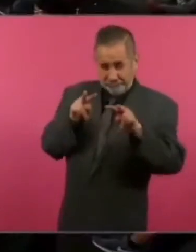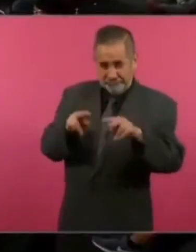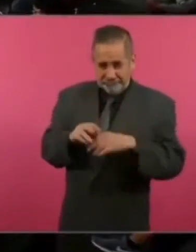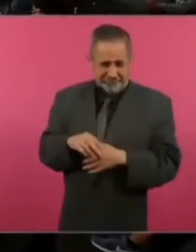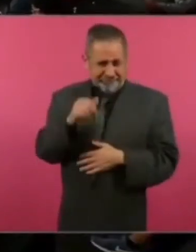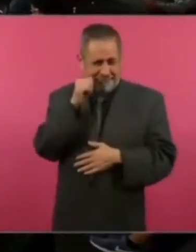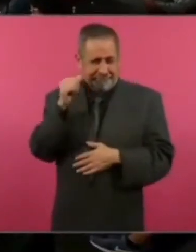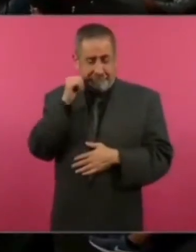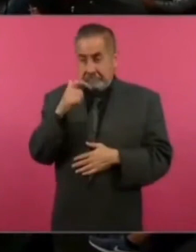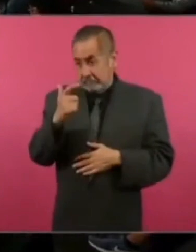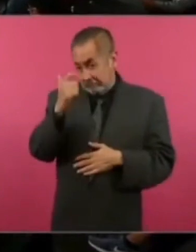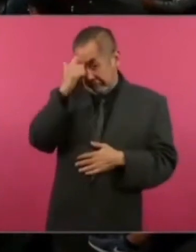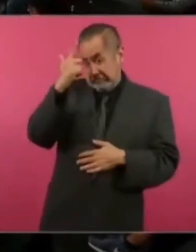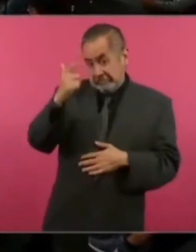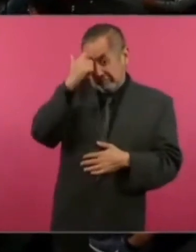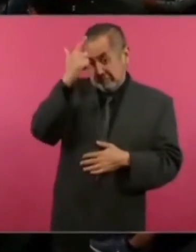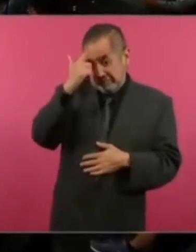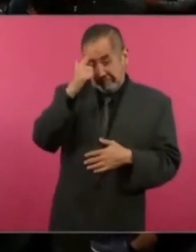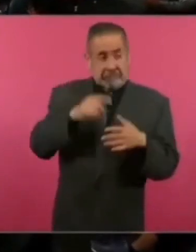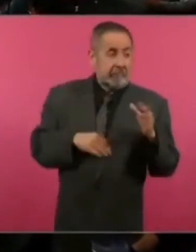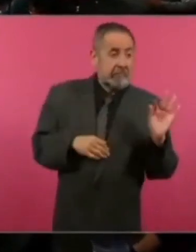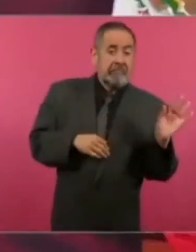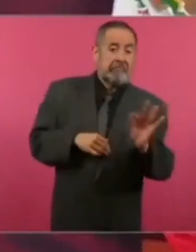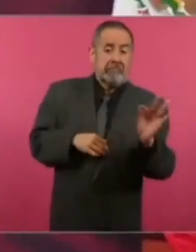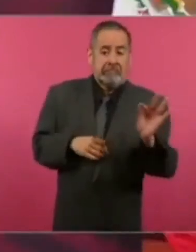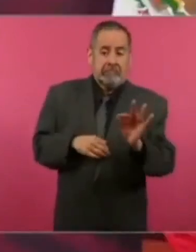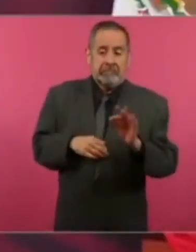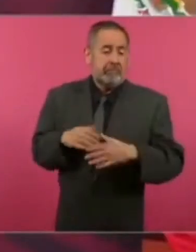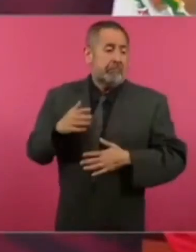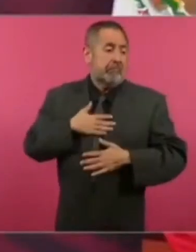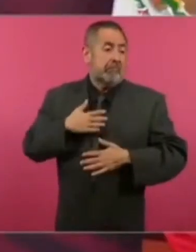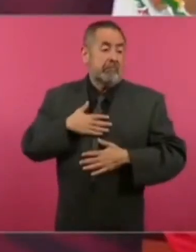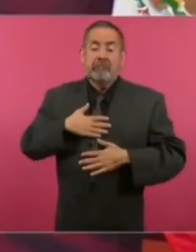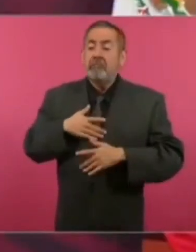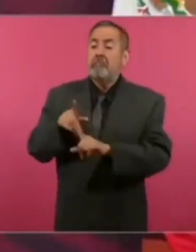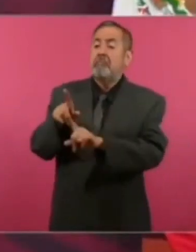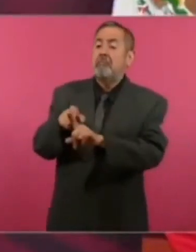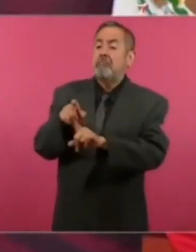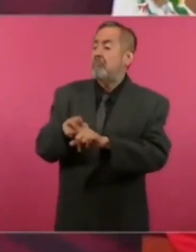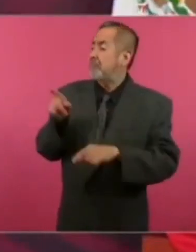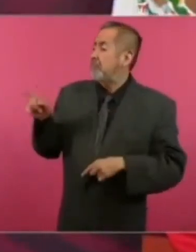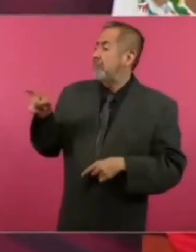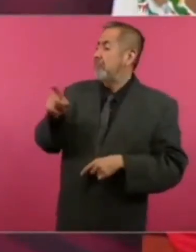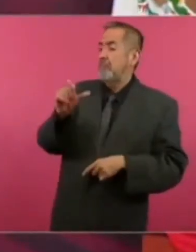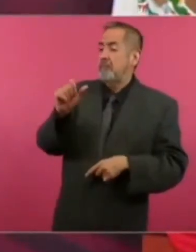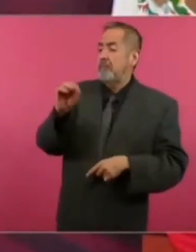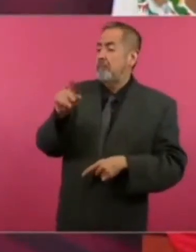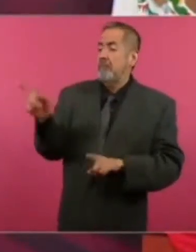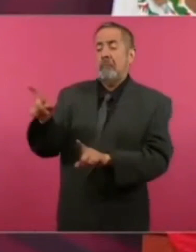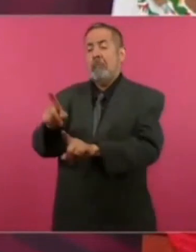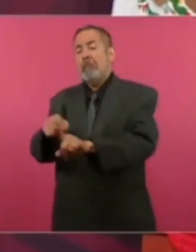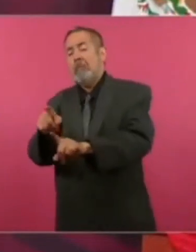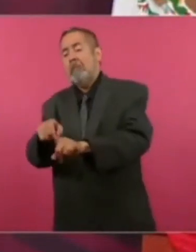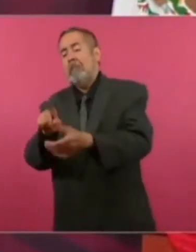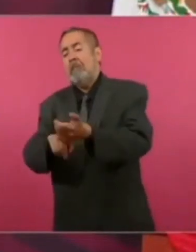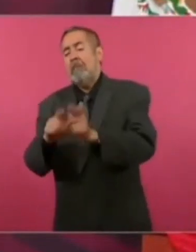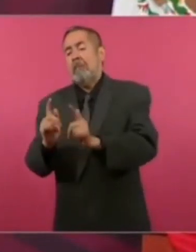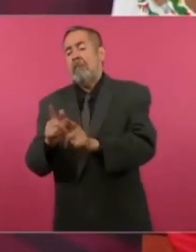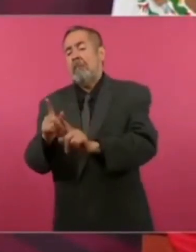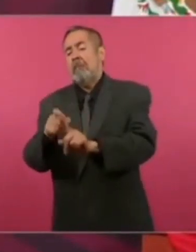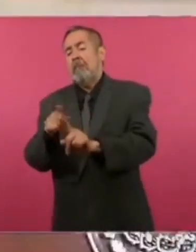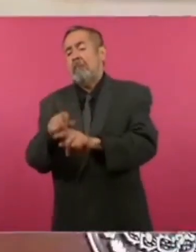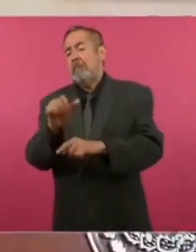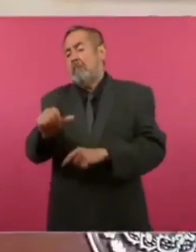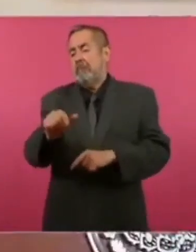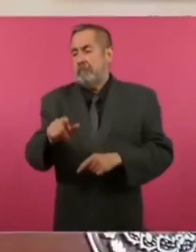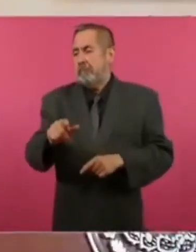Imagínate inventar de que yo me burlé. No lo he hecho nunca ni lo haré. nunca en la